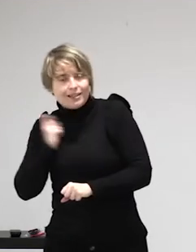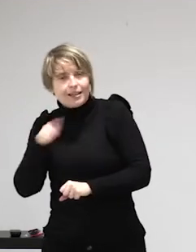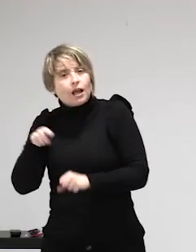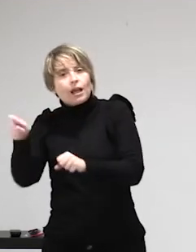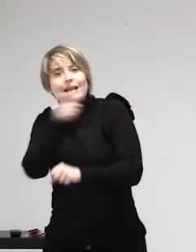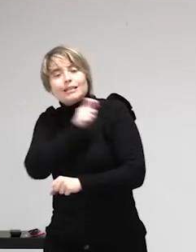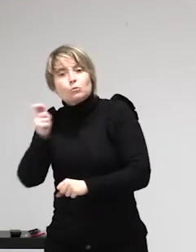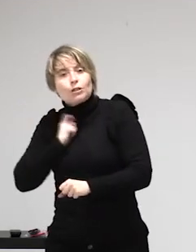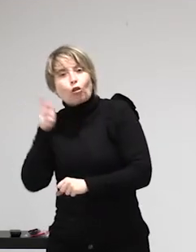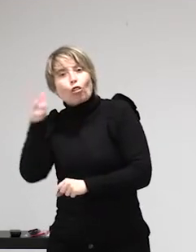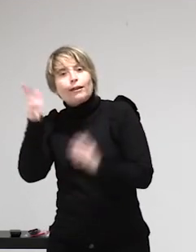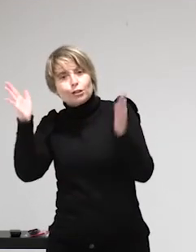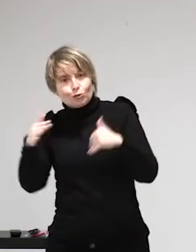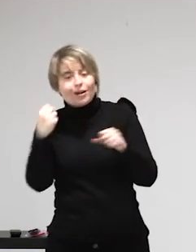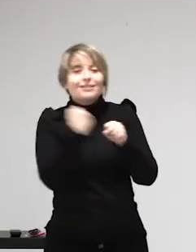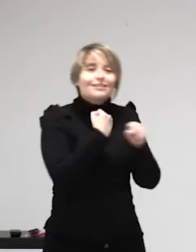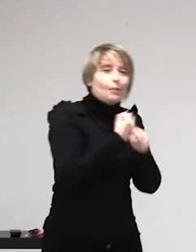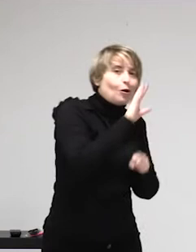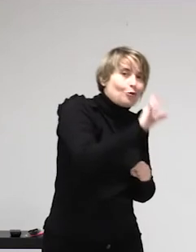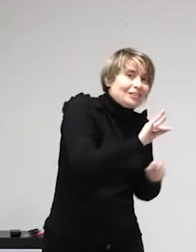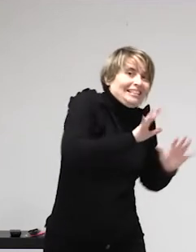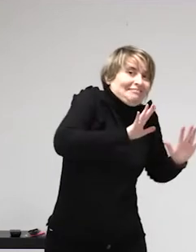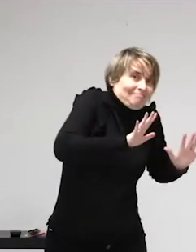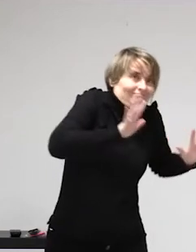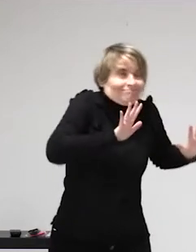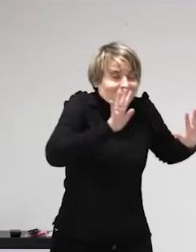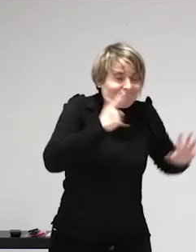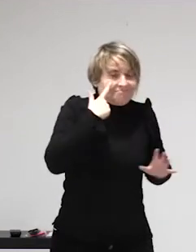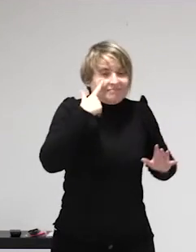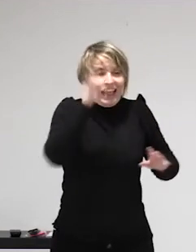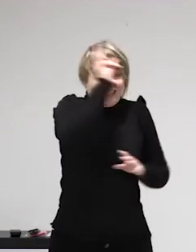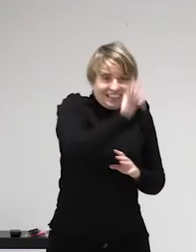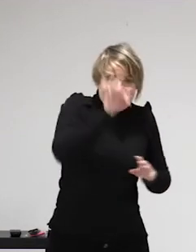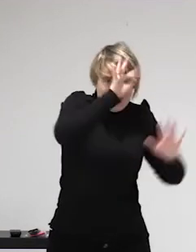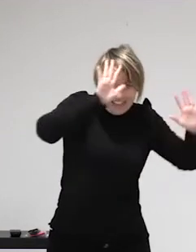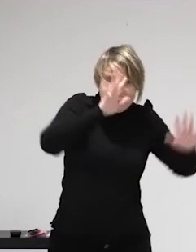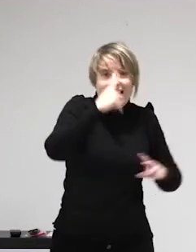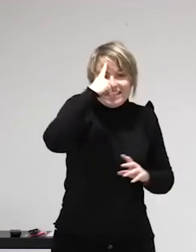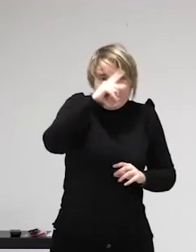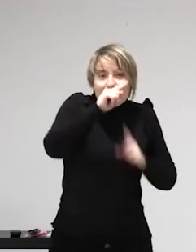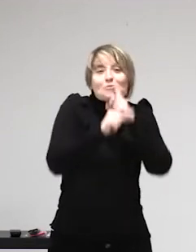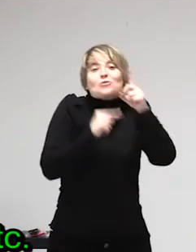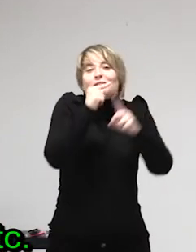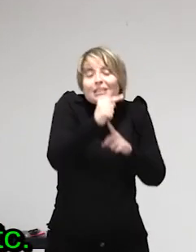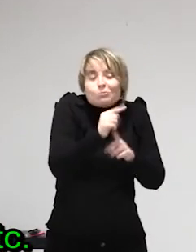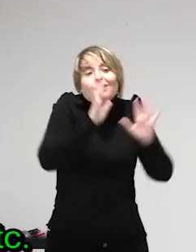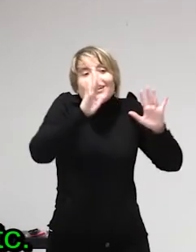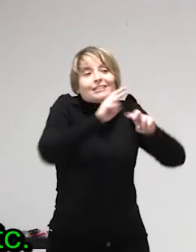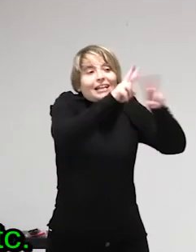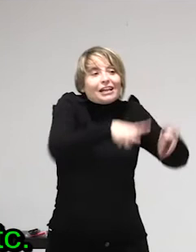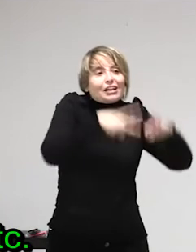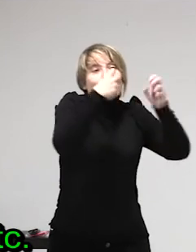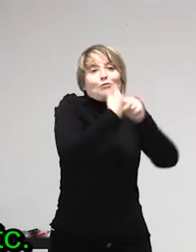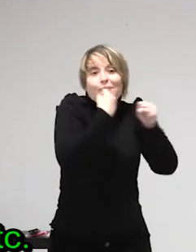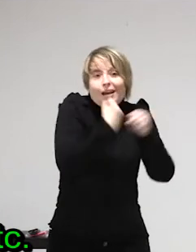no pueden ejercer la prostitución, sobre todo si la han ejercido en sus países previamente, esto al final lo que está haciendo es que haya gente